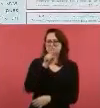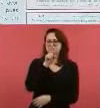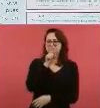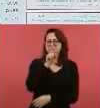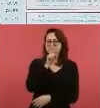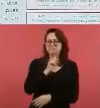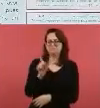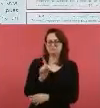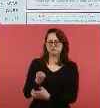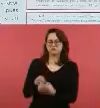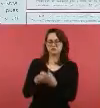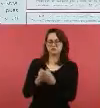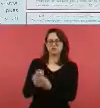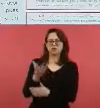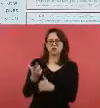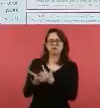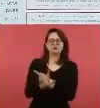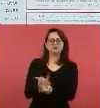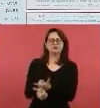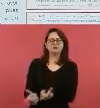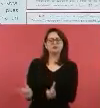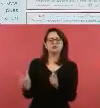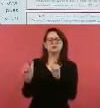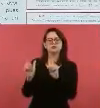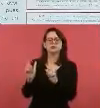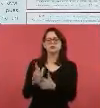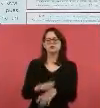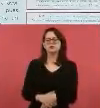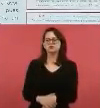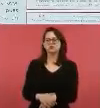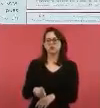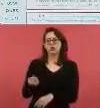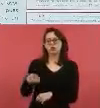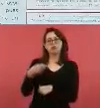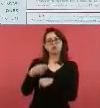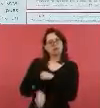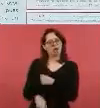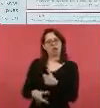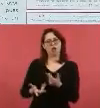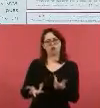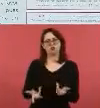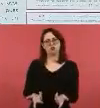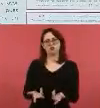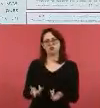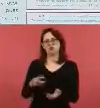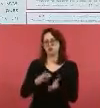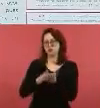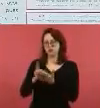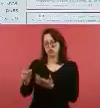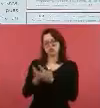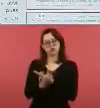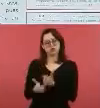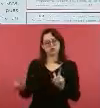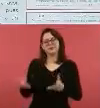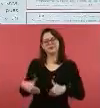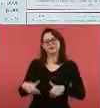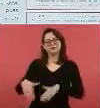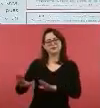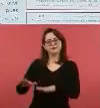un presunto homicida pues consideraron que se le causaría un daño a su derecho a la libertad.